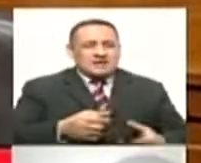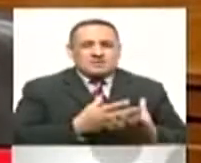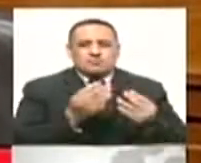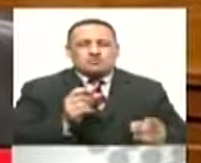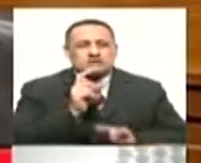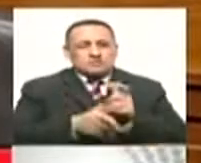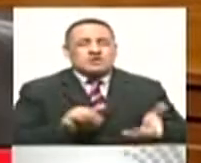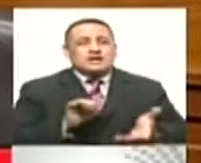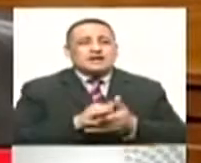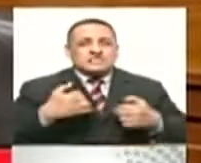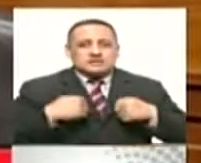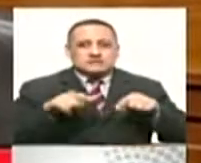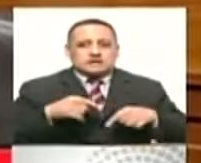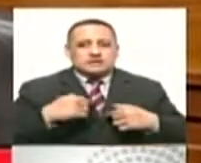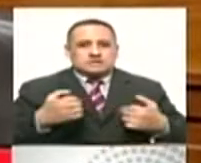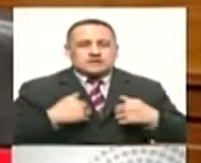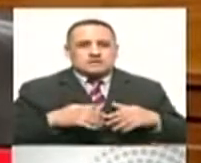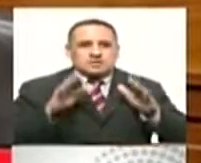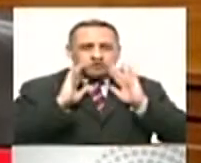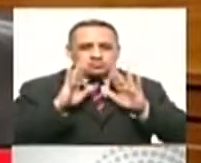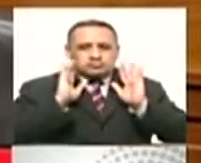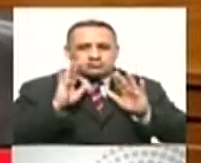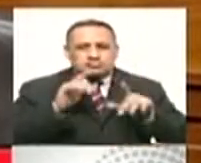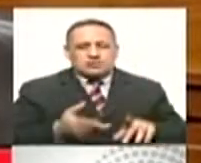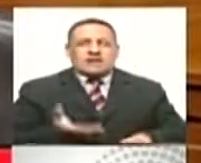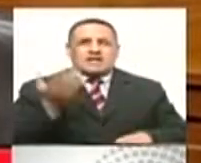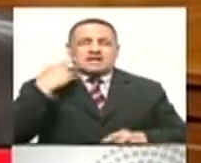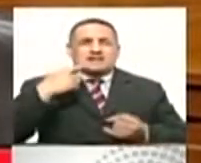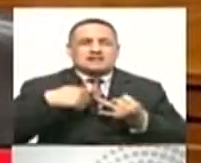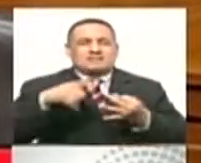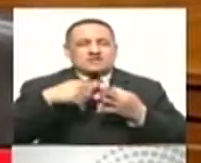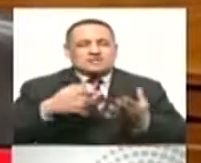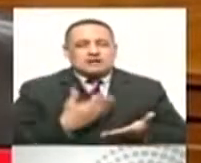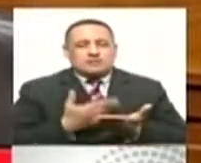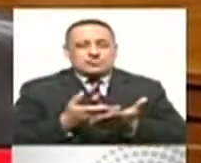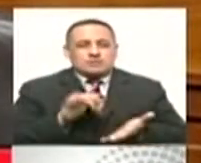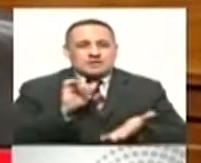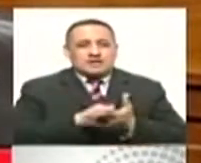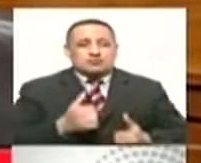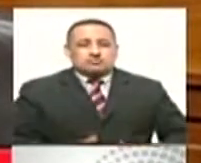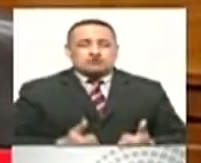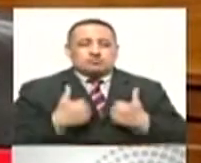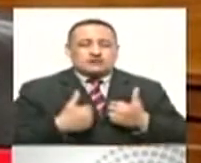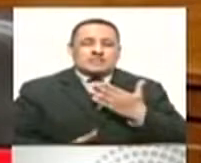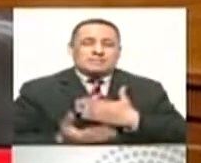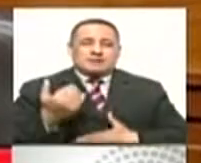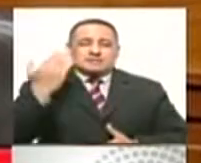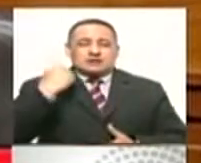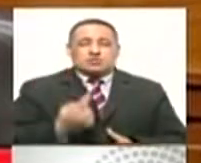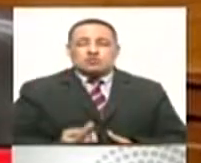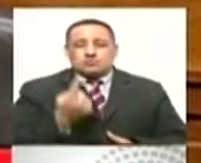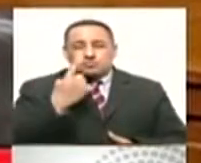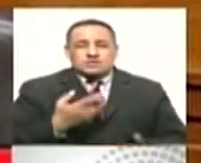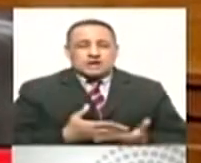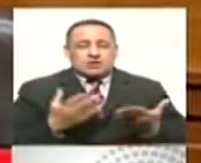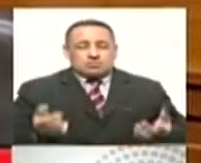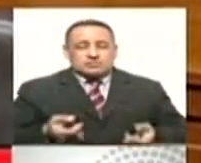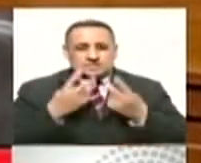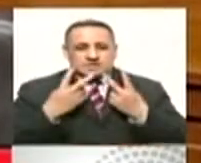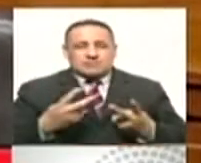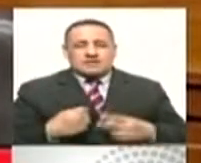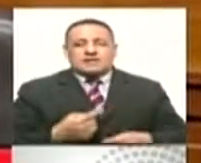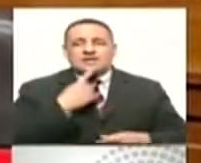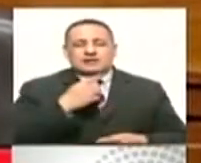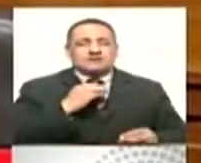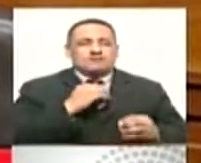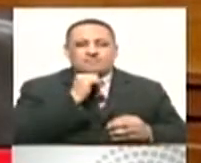vacunación bastante efectivas, bastante adecuadas para convencer a la población de las ventajas de la